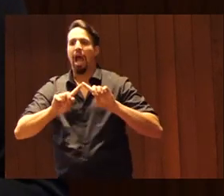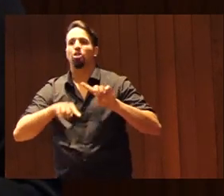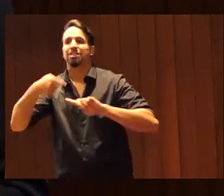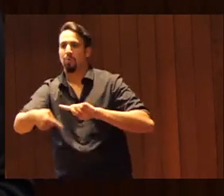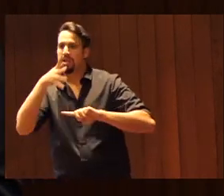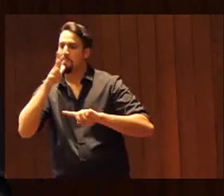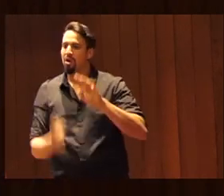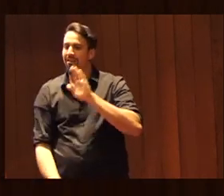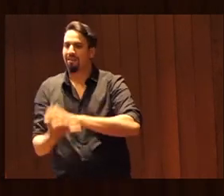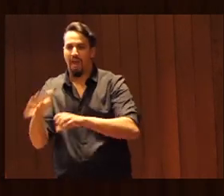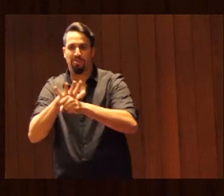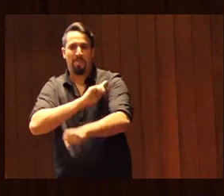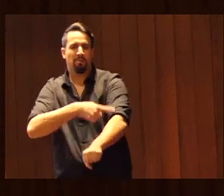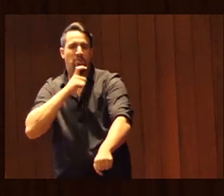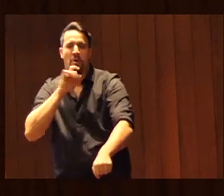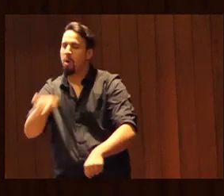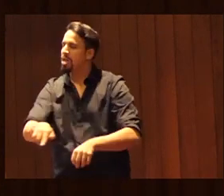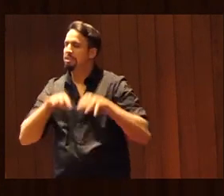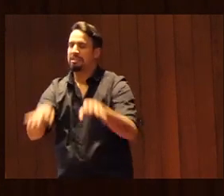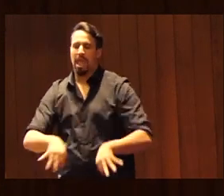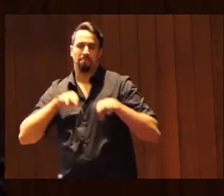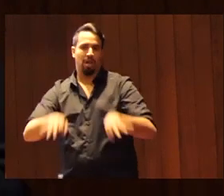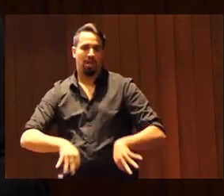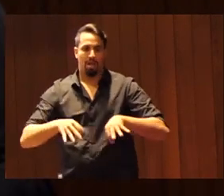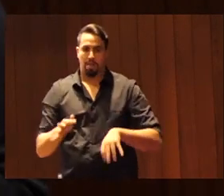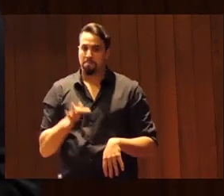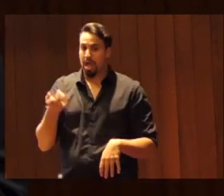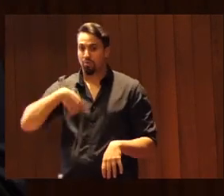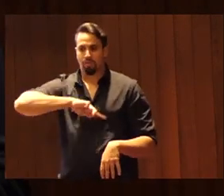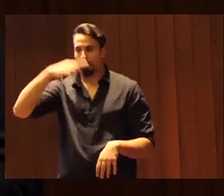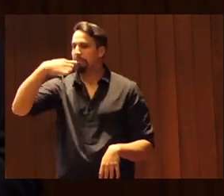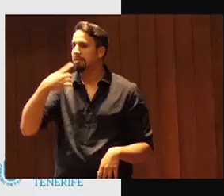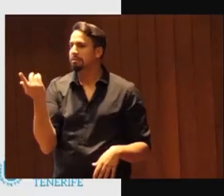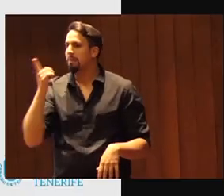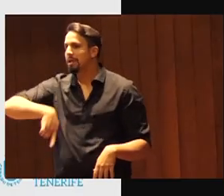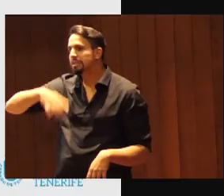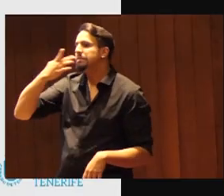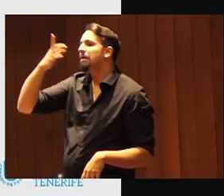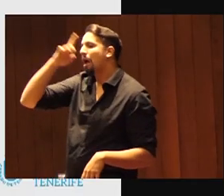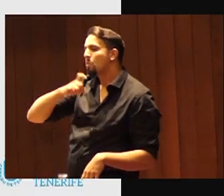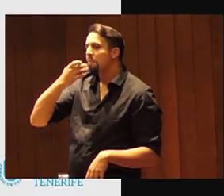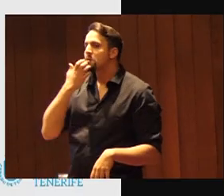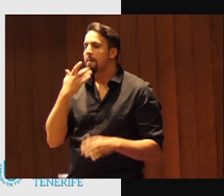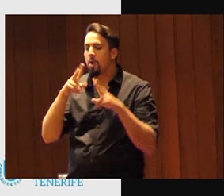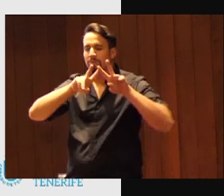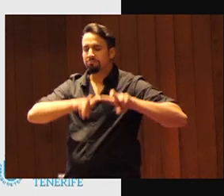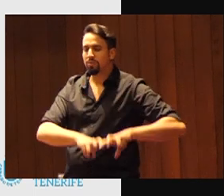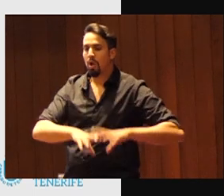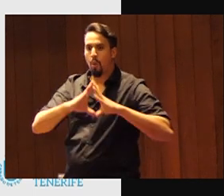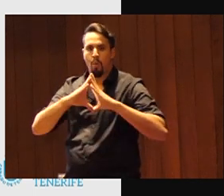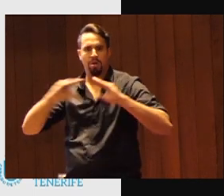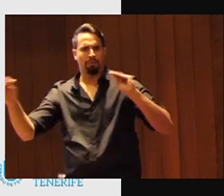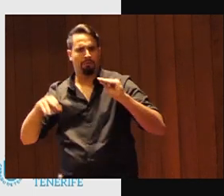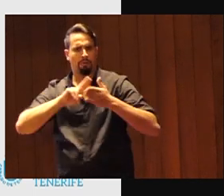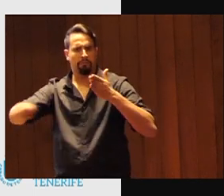ámbito deportivo. Es una constante. ¿Qué decir? No sé si recordáis, esto es un estudio que hizo la Universidad de Cambridge